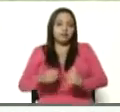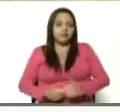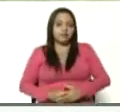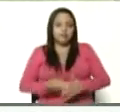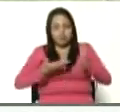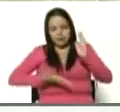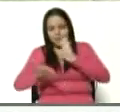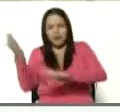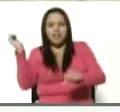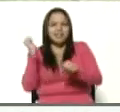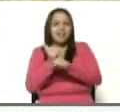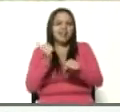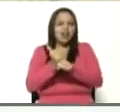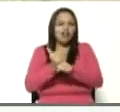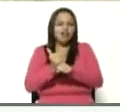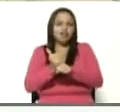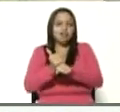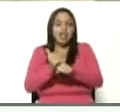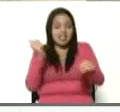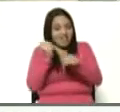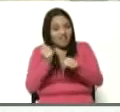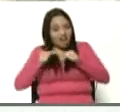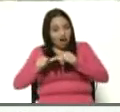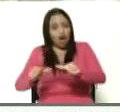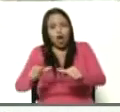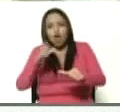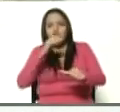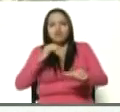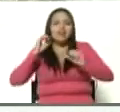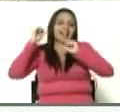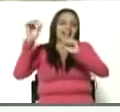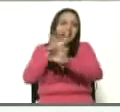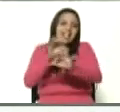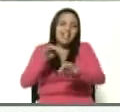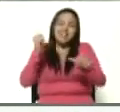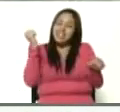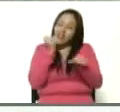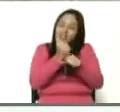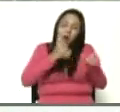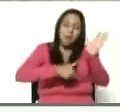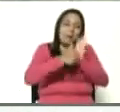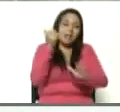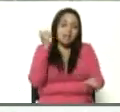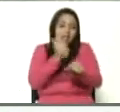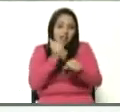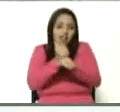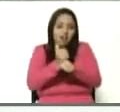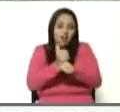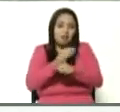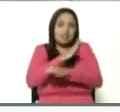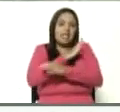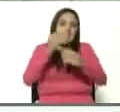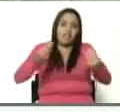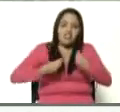trabajo no le gana nadie, trabajo y más trabajo para tener vida y tener patria.